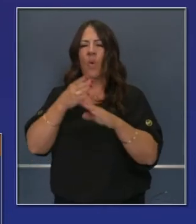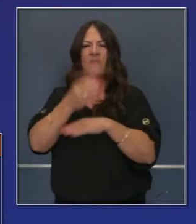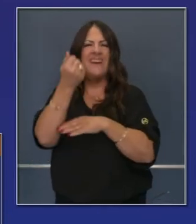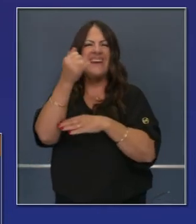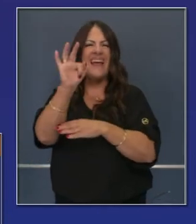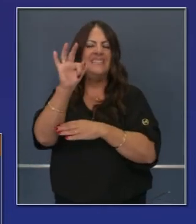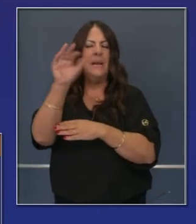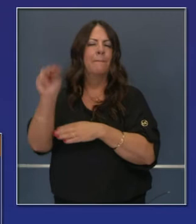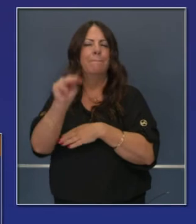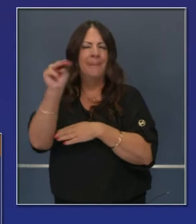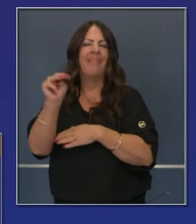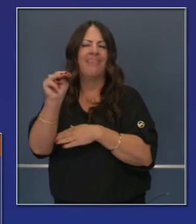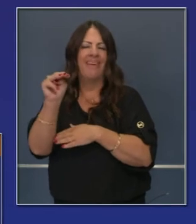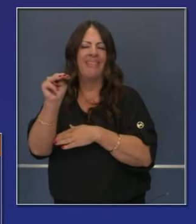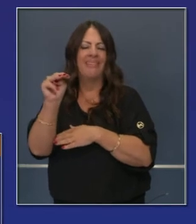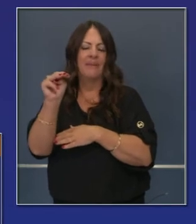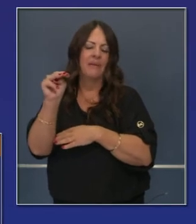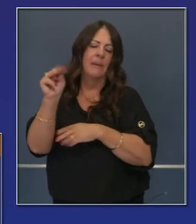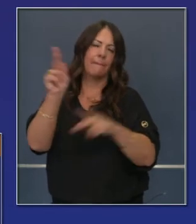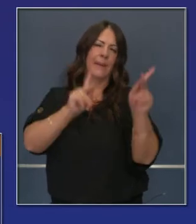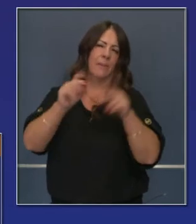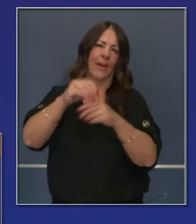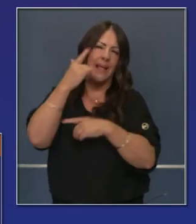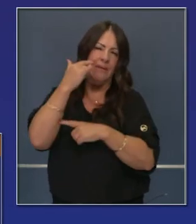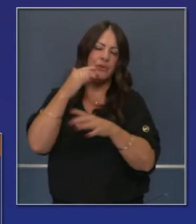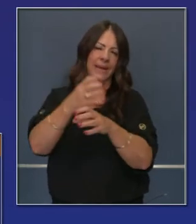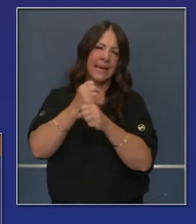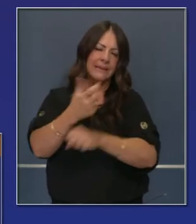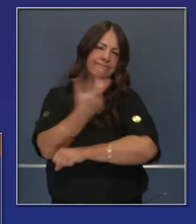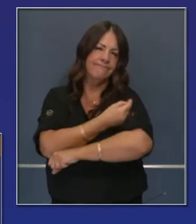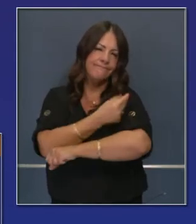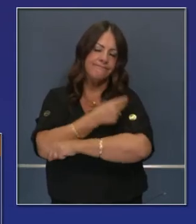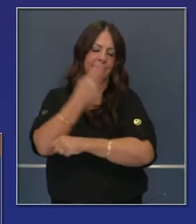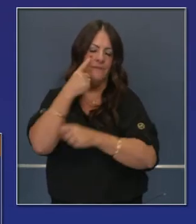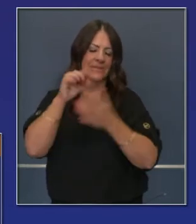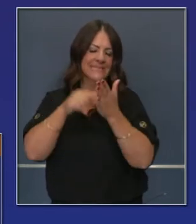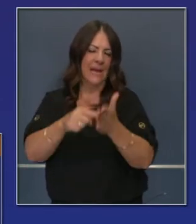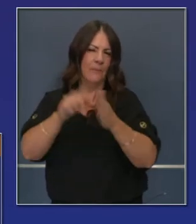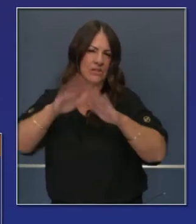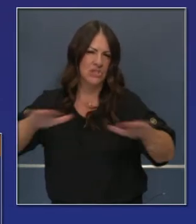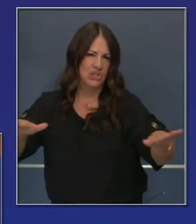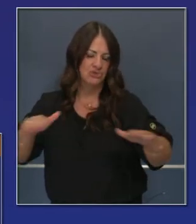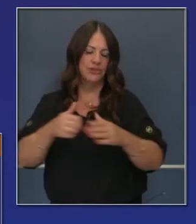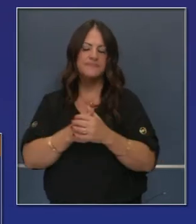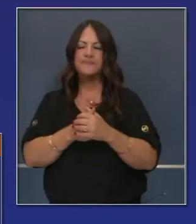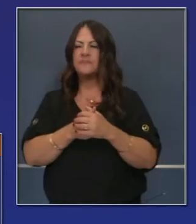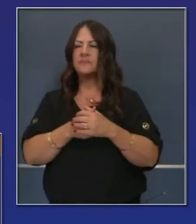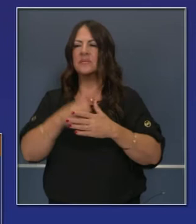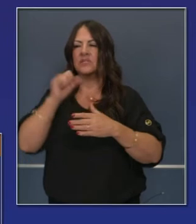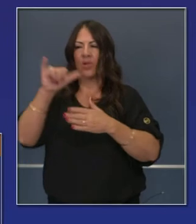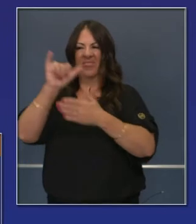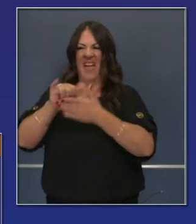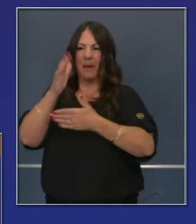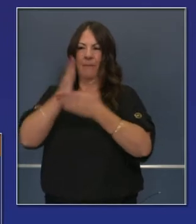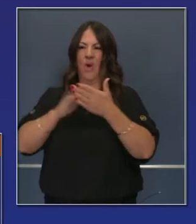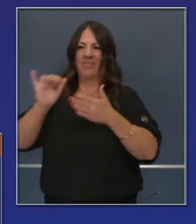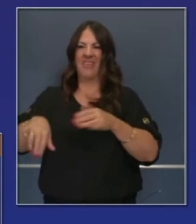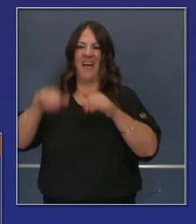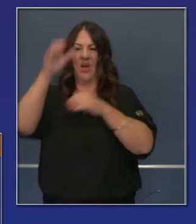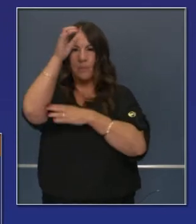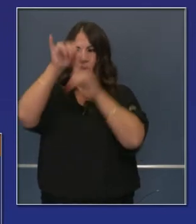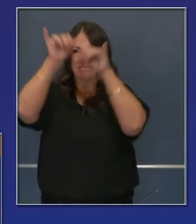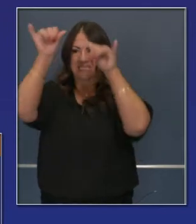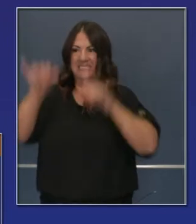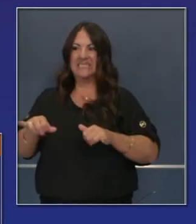Solamente la del resfriado común, 19 millones. Todo esto es parte de una infraestructura